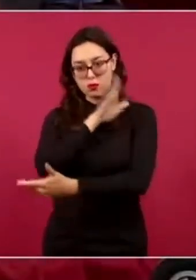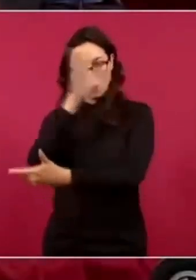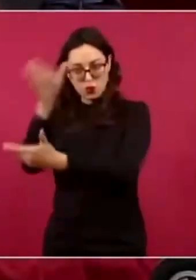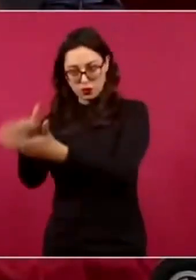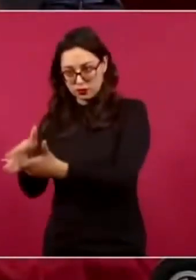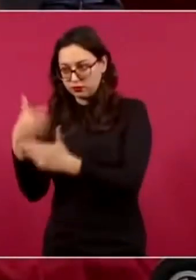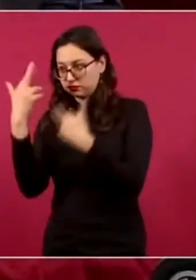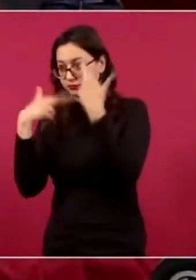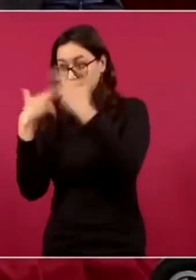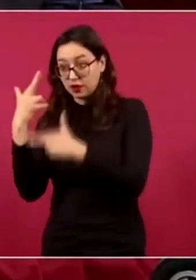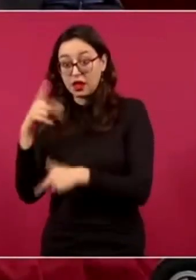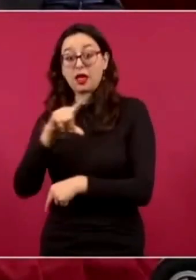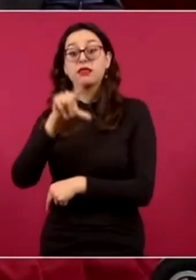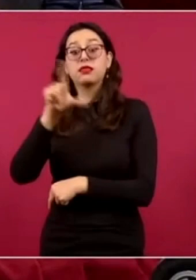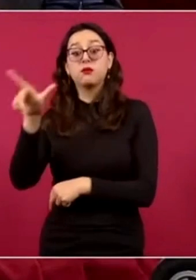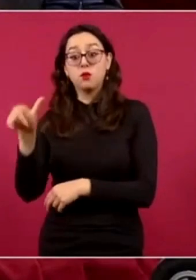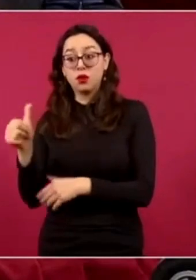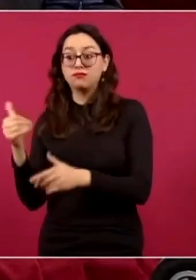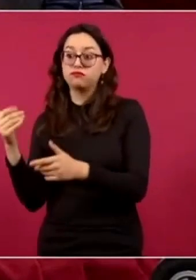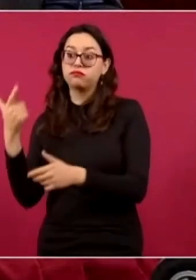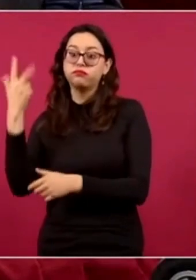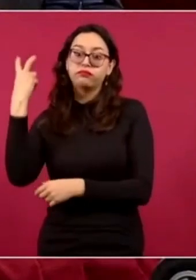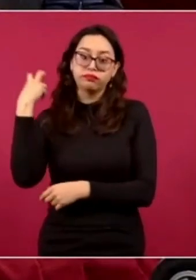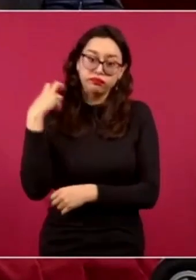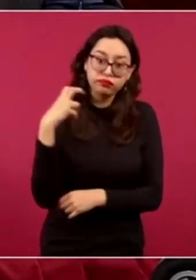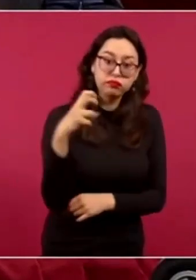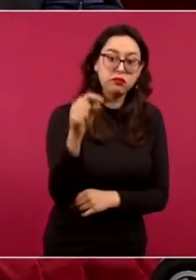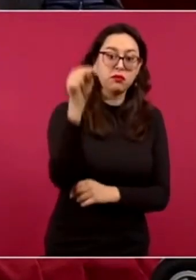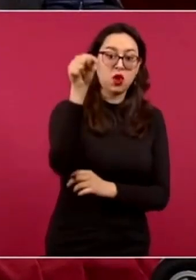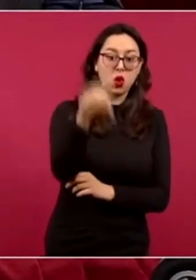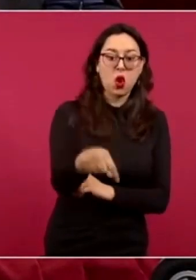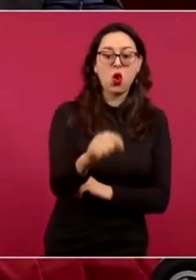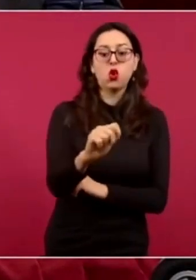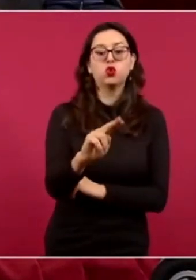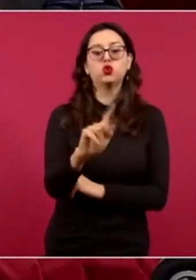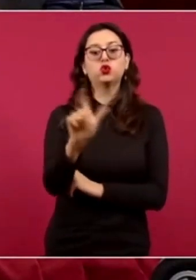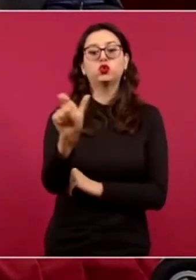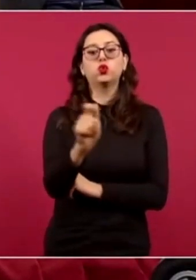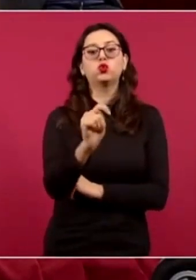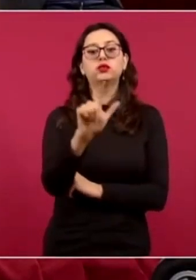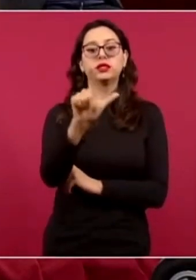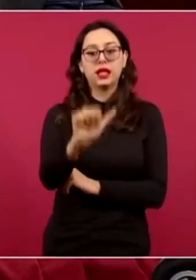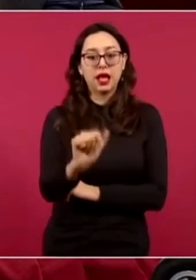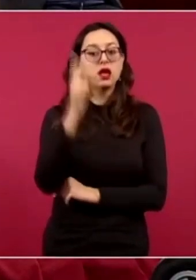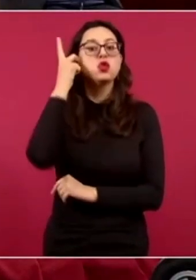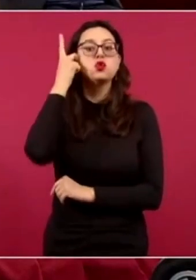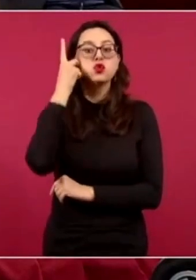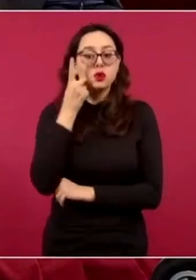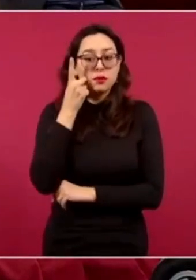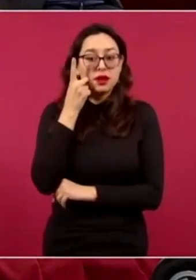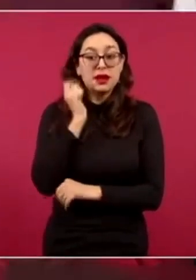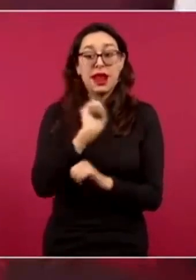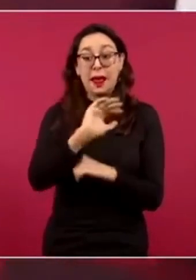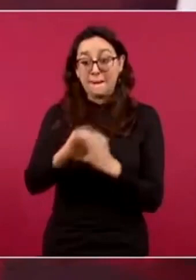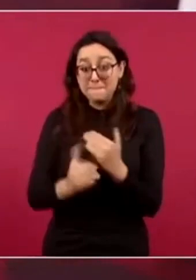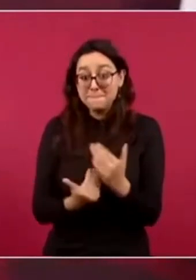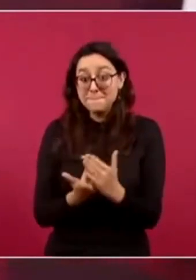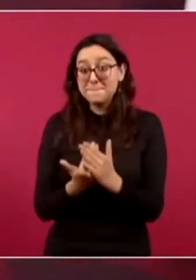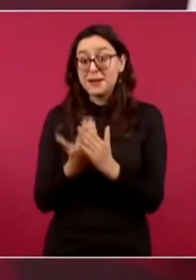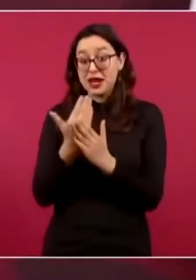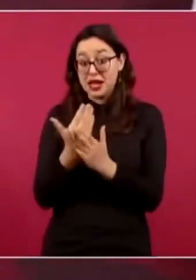a Tuxtla a dormir. porque el lunes vamos a hacer la reunión